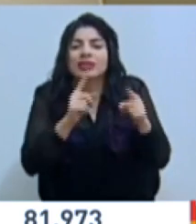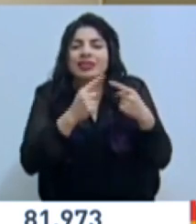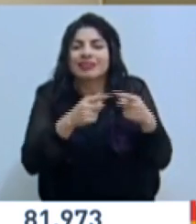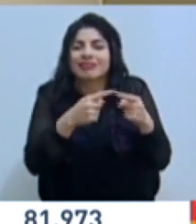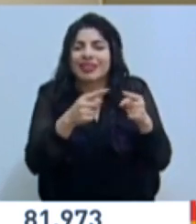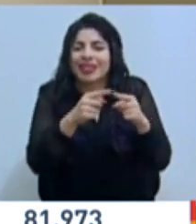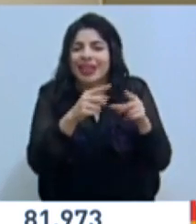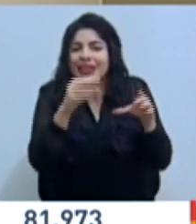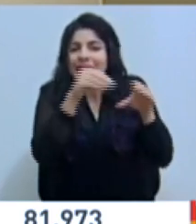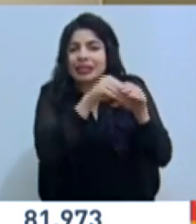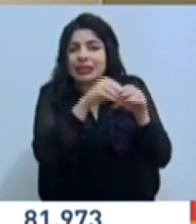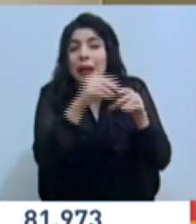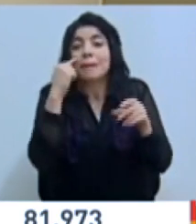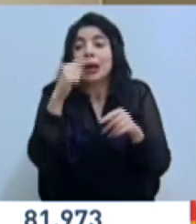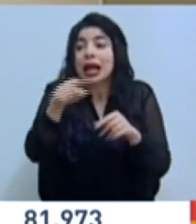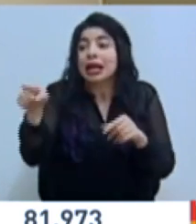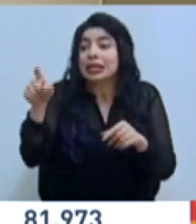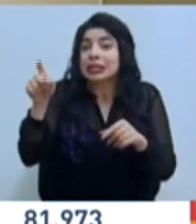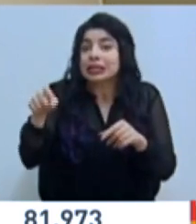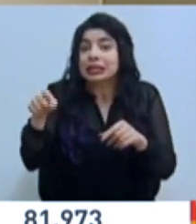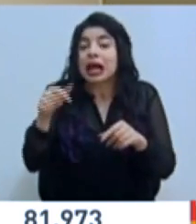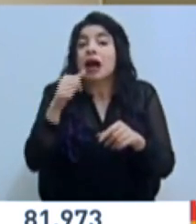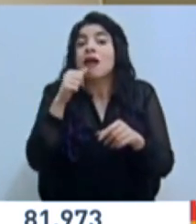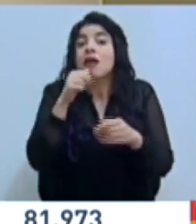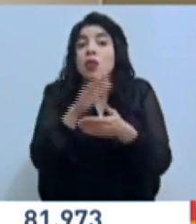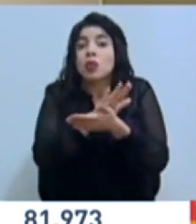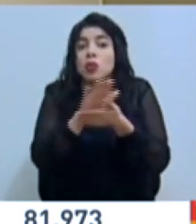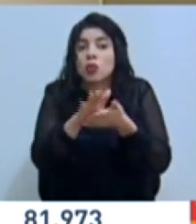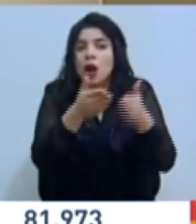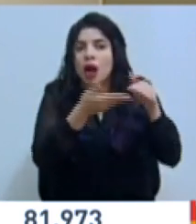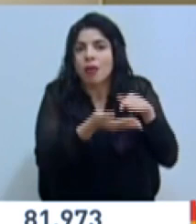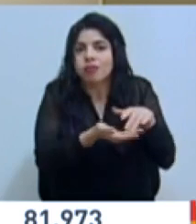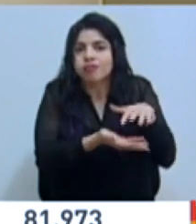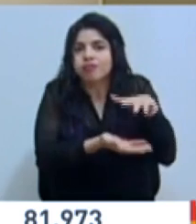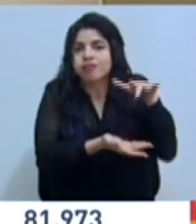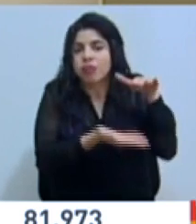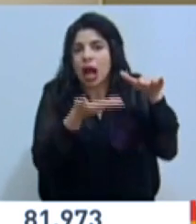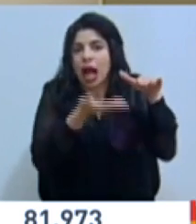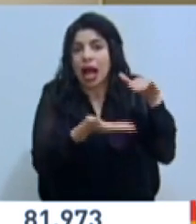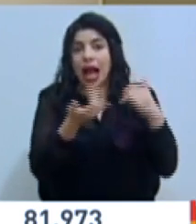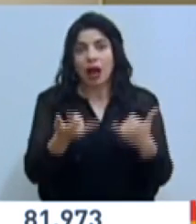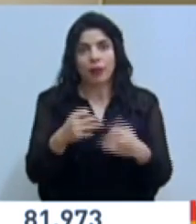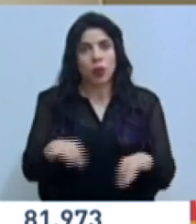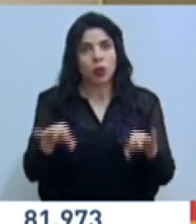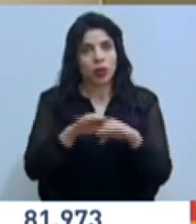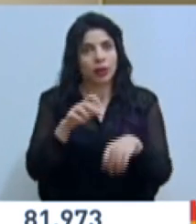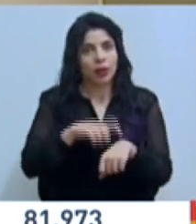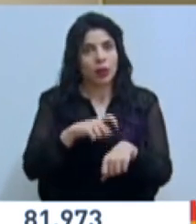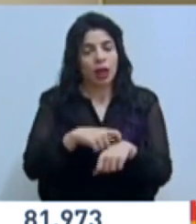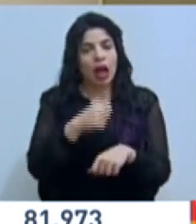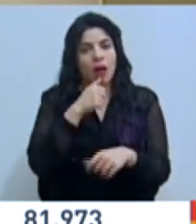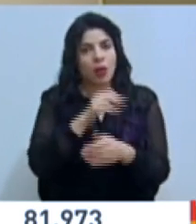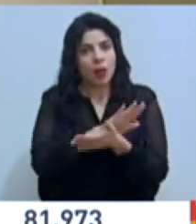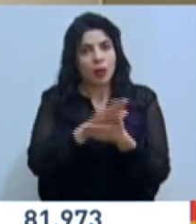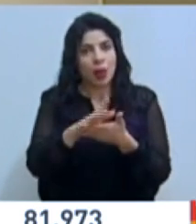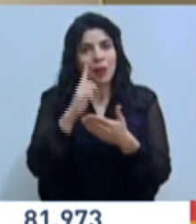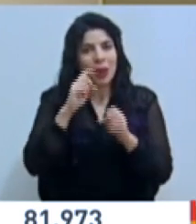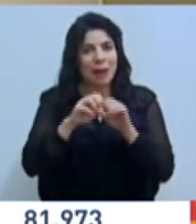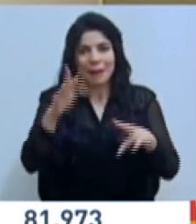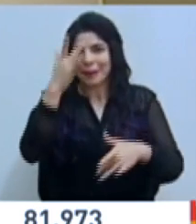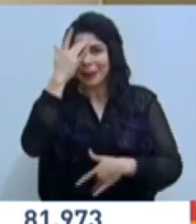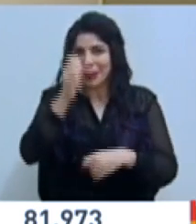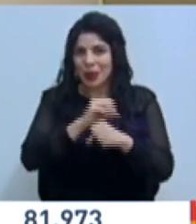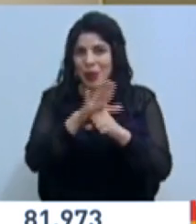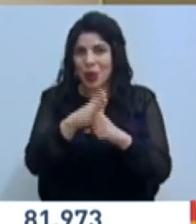para que la población tenga agua potable tan importante en estos momentos de la pandemia